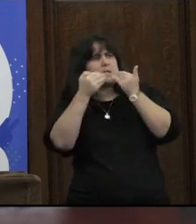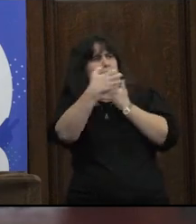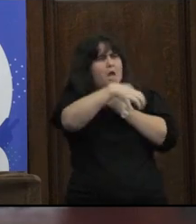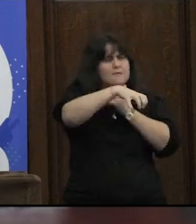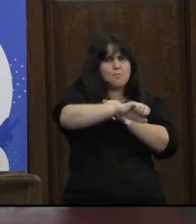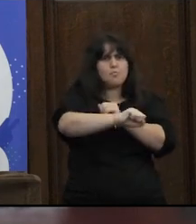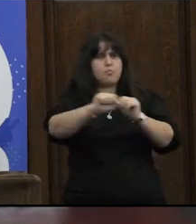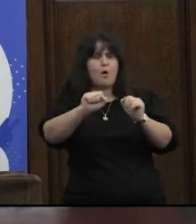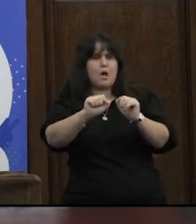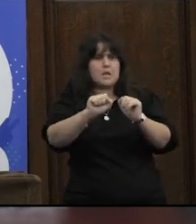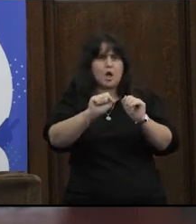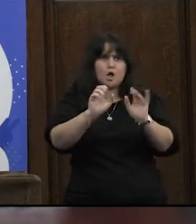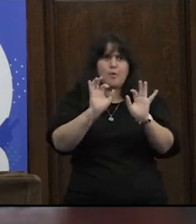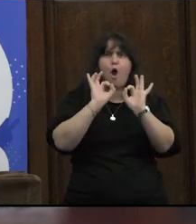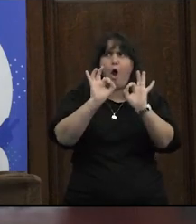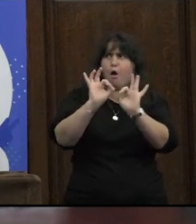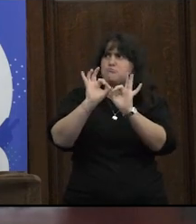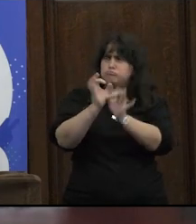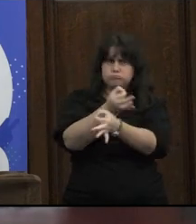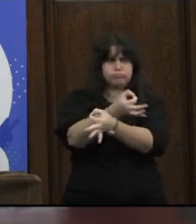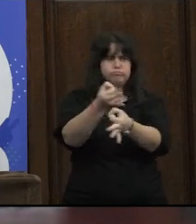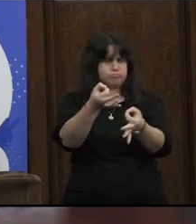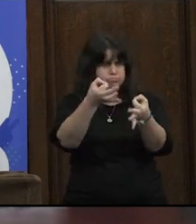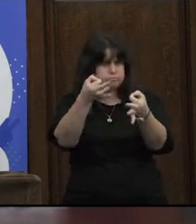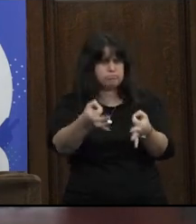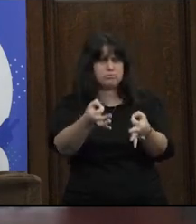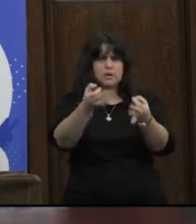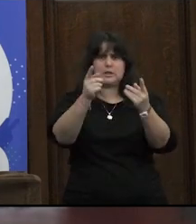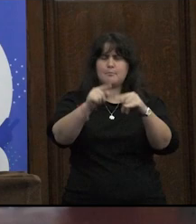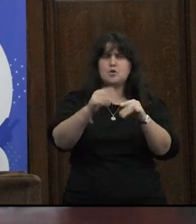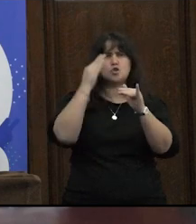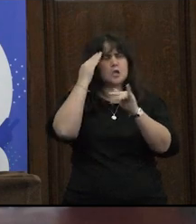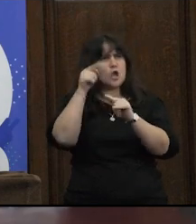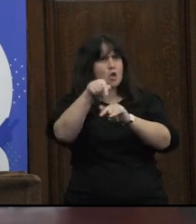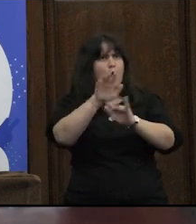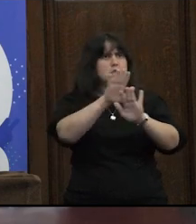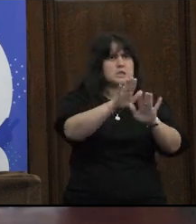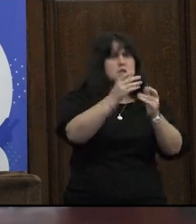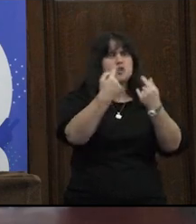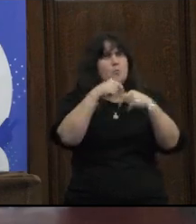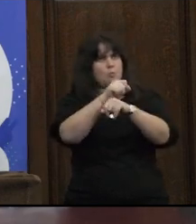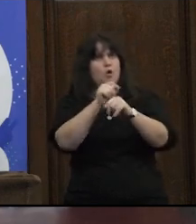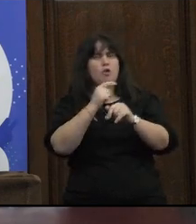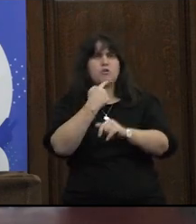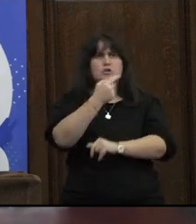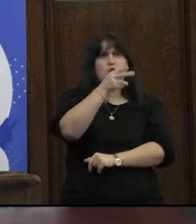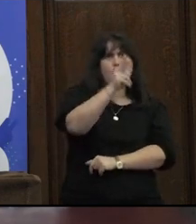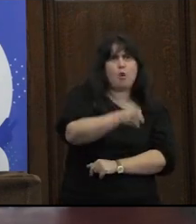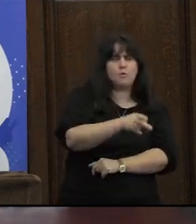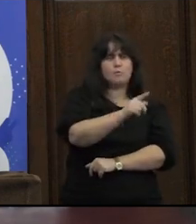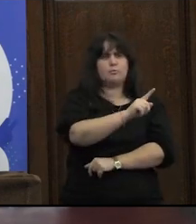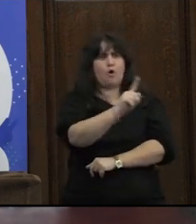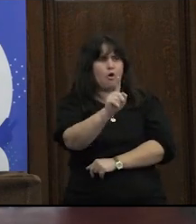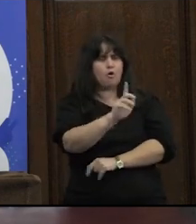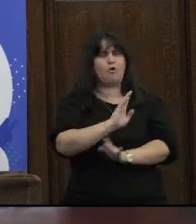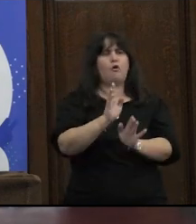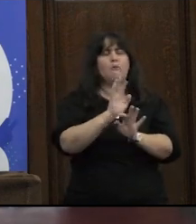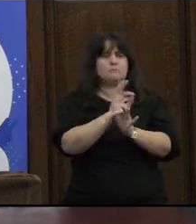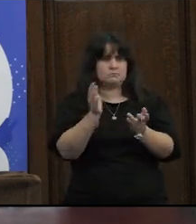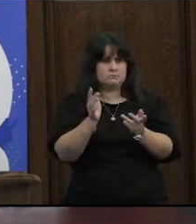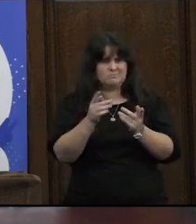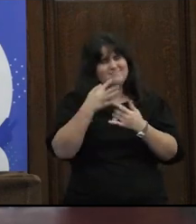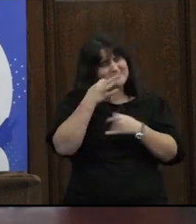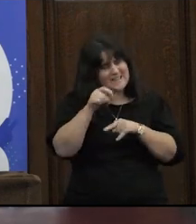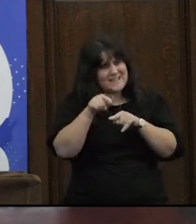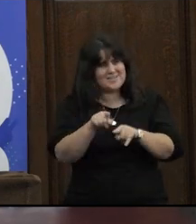estas clasificaciones vamos a poder tener una gestión exitosa y porque yo sé que esto es así voy a poder decir que no y que ese